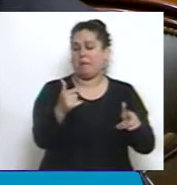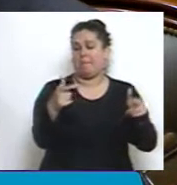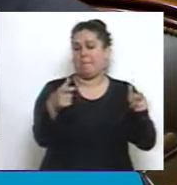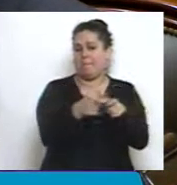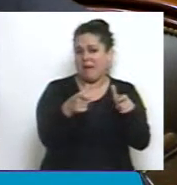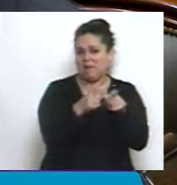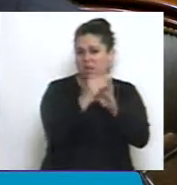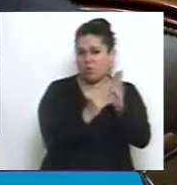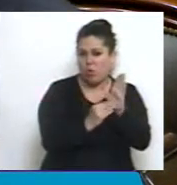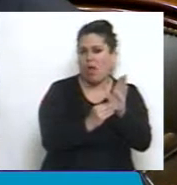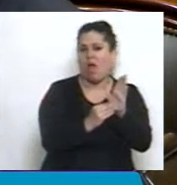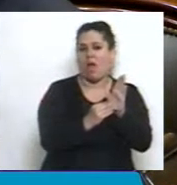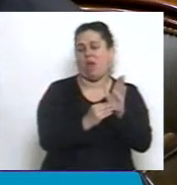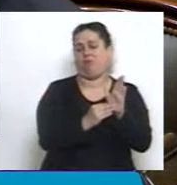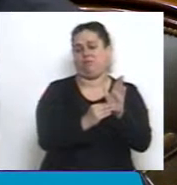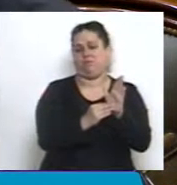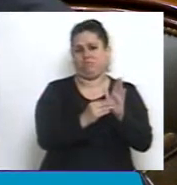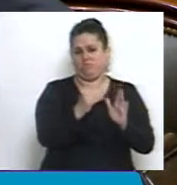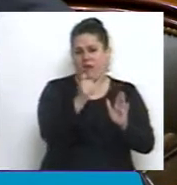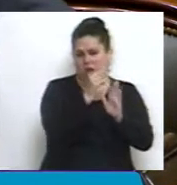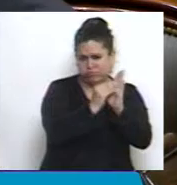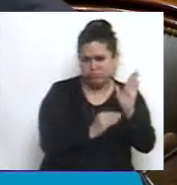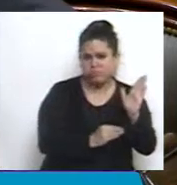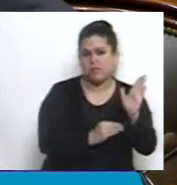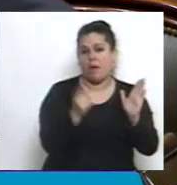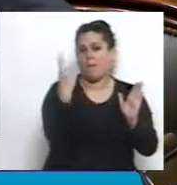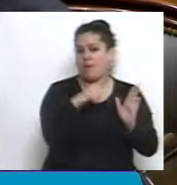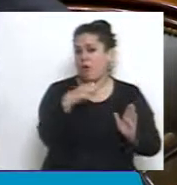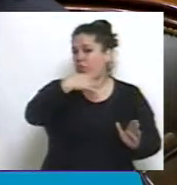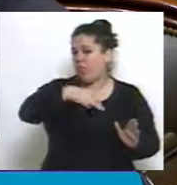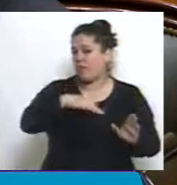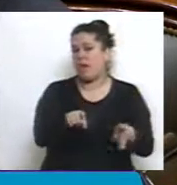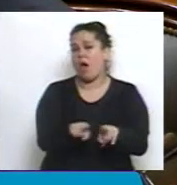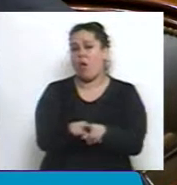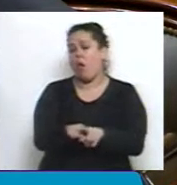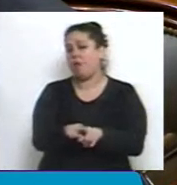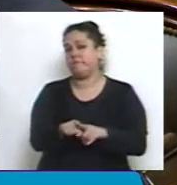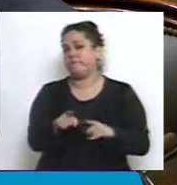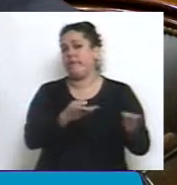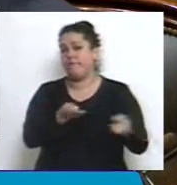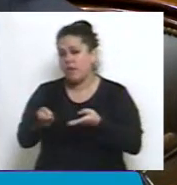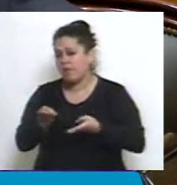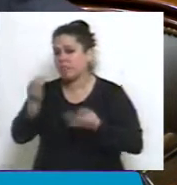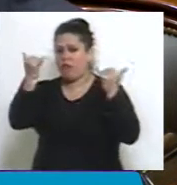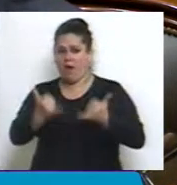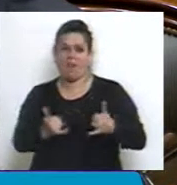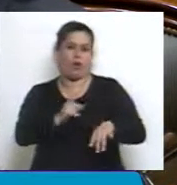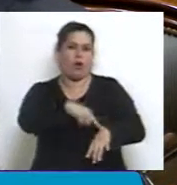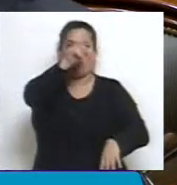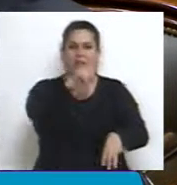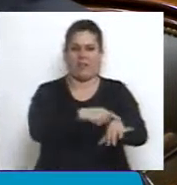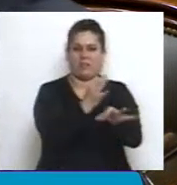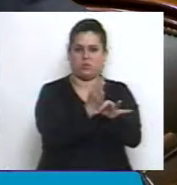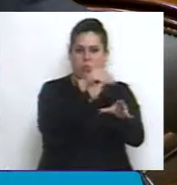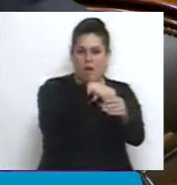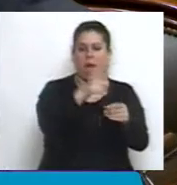millones y medio de alumnos. Se deberían garantizar entonces los beneficios de la jornada a más de un millón